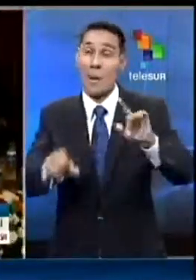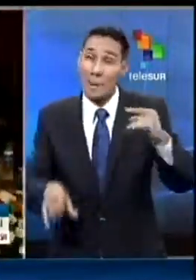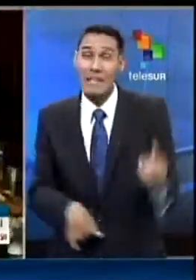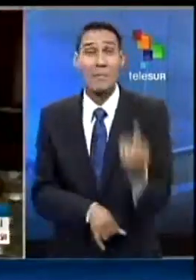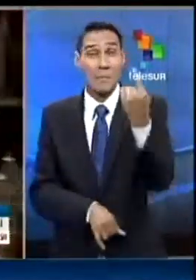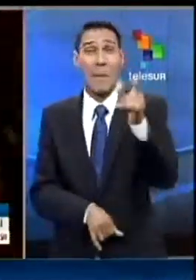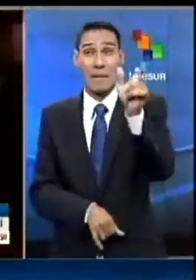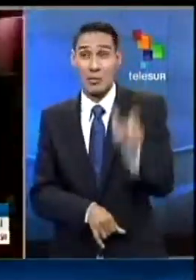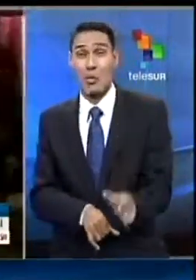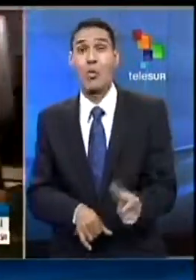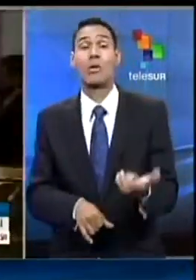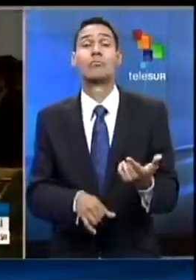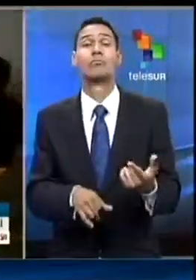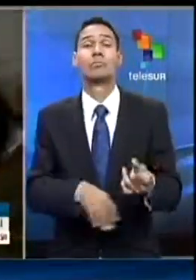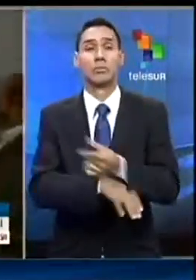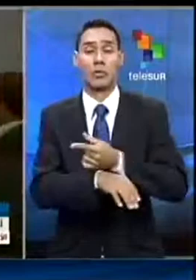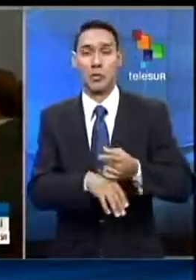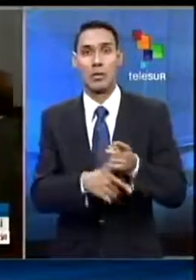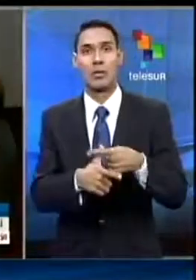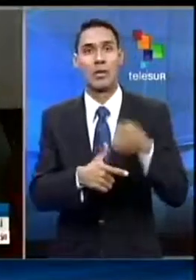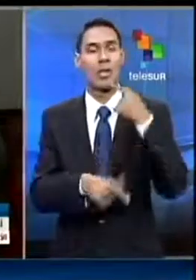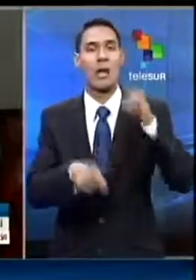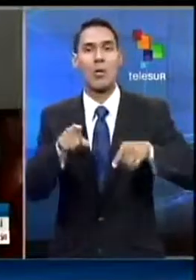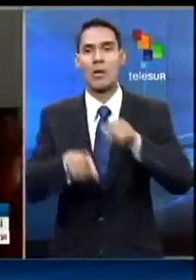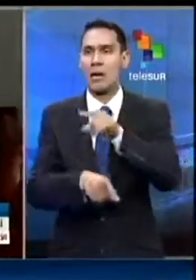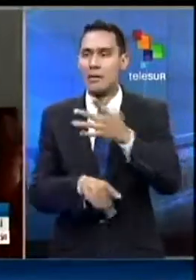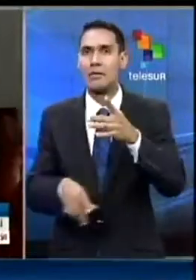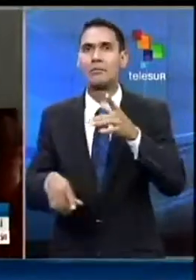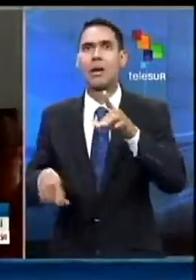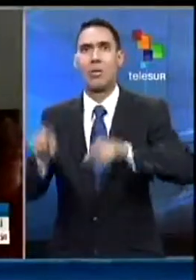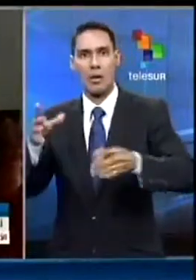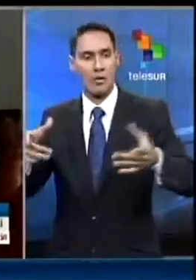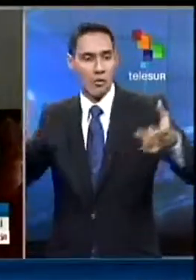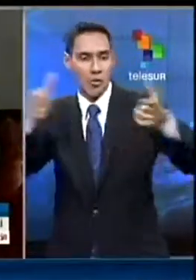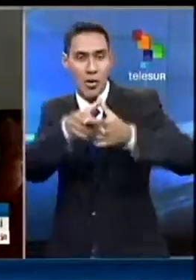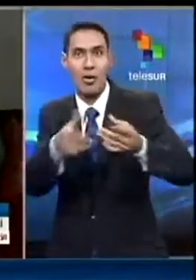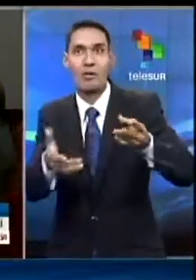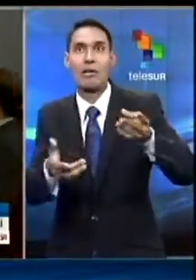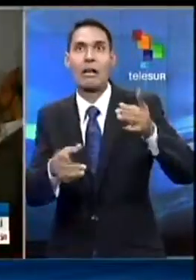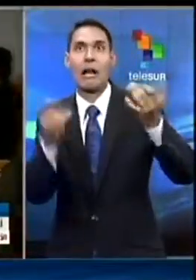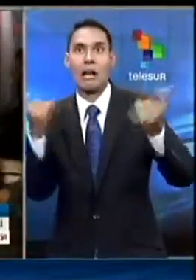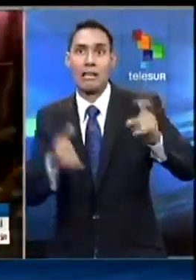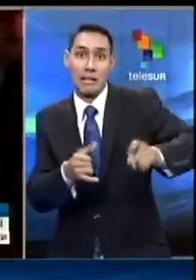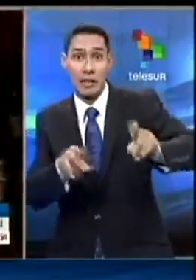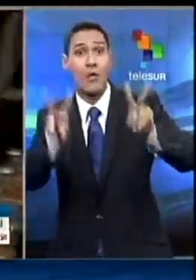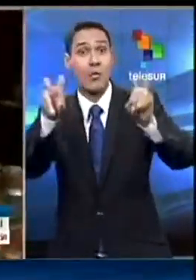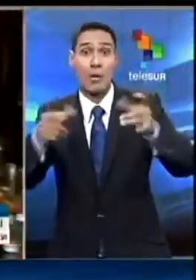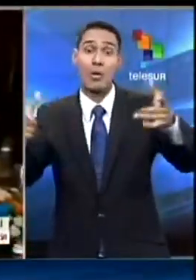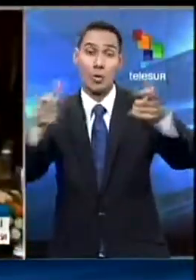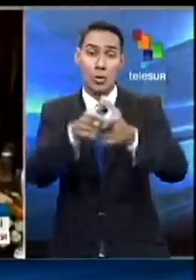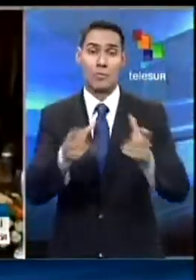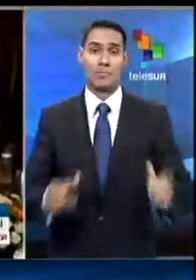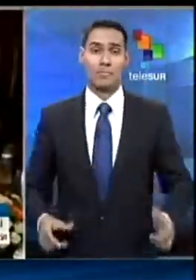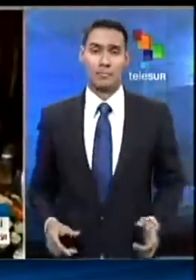candidato para la presidencia del gobierno, afirmando que las consultas necesitan una nueva ronda.